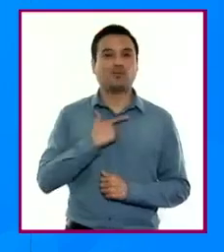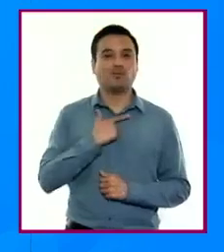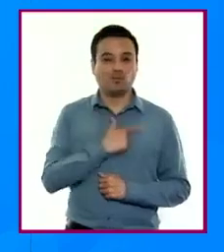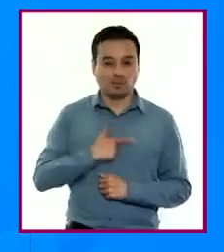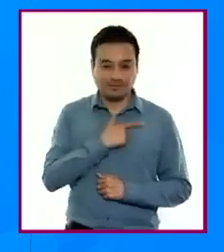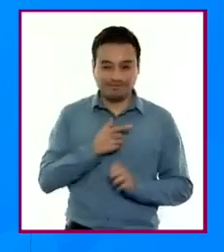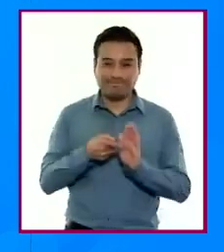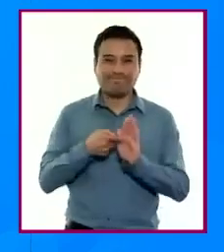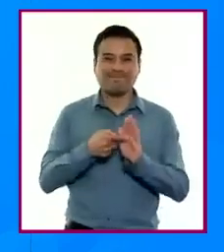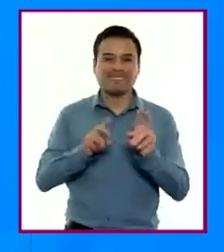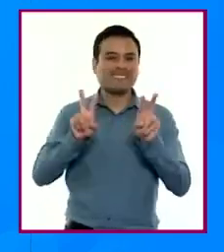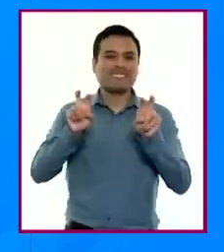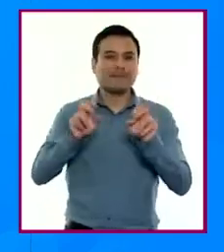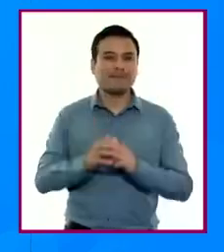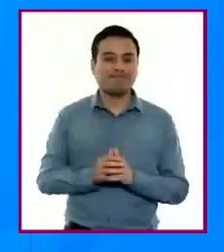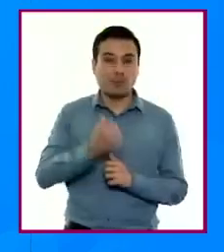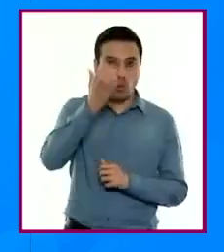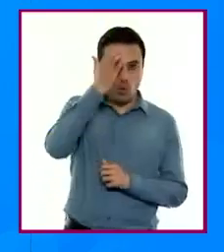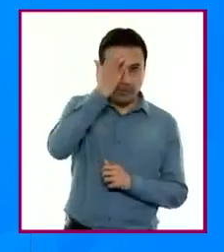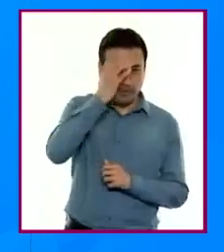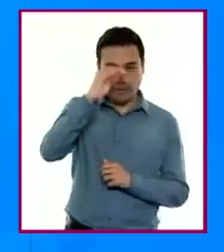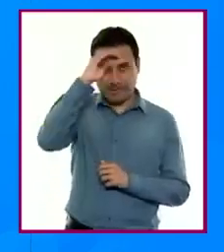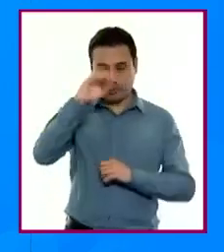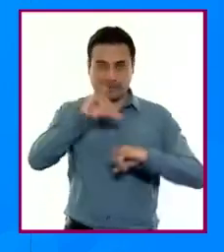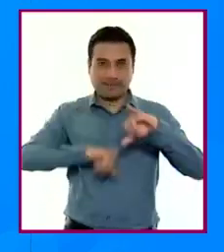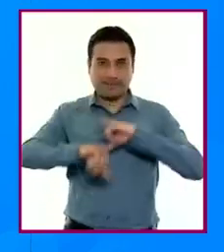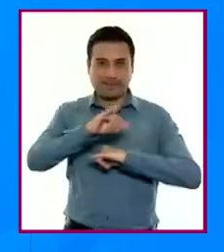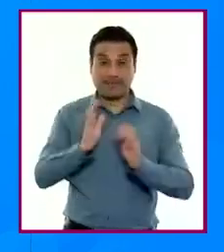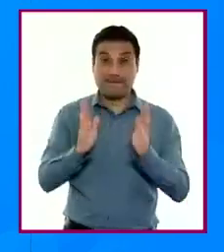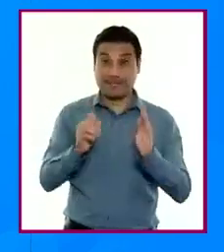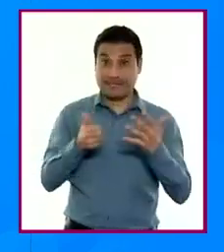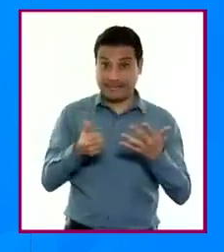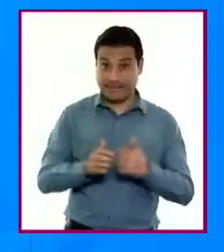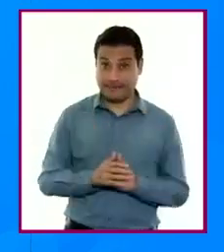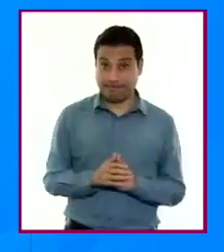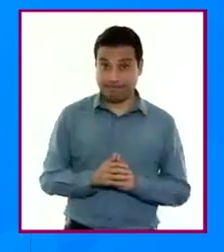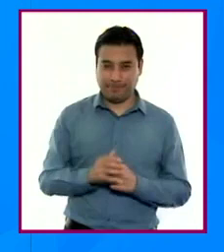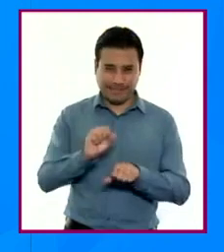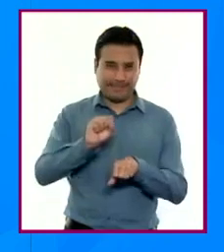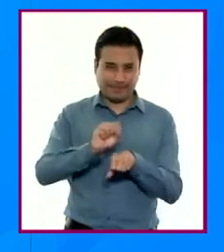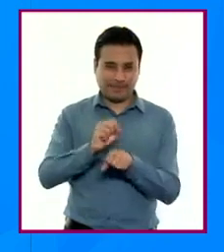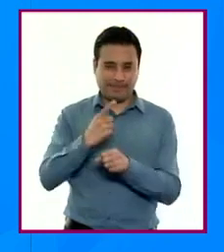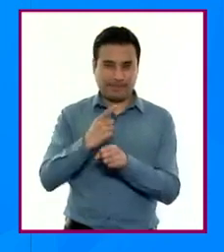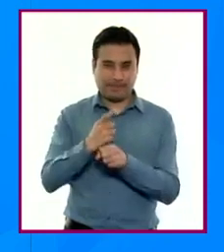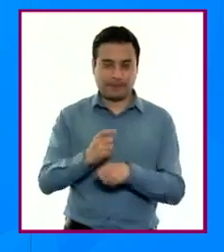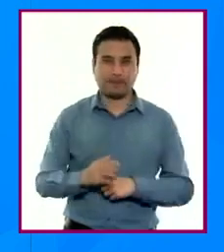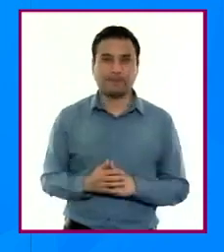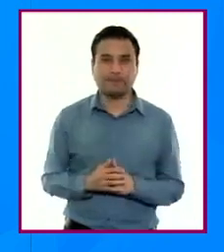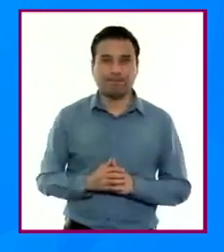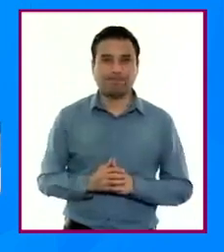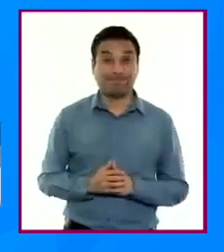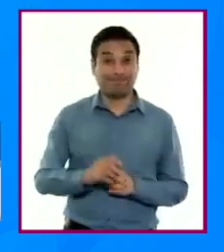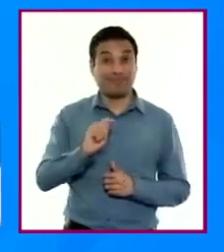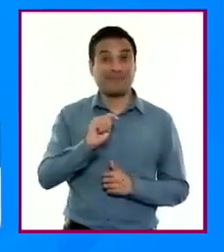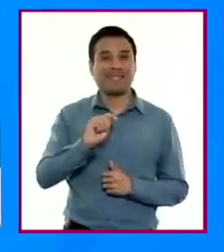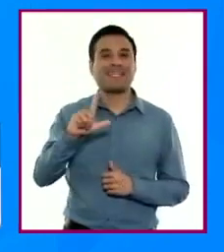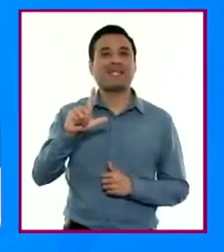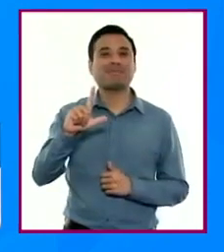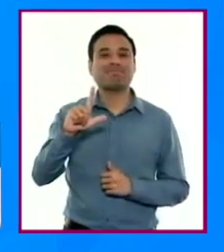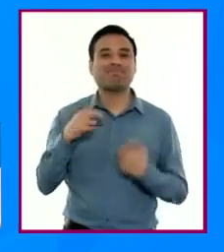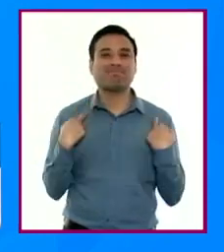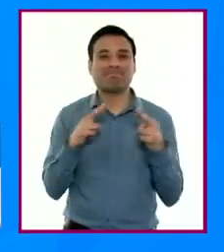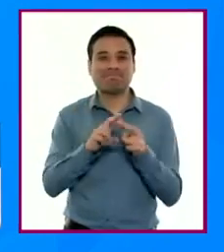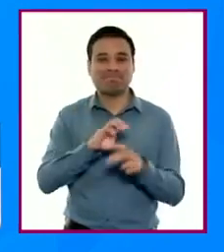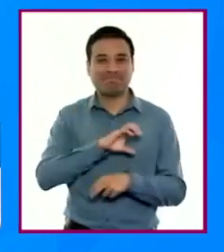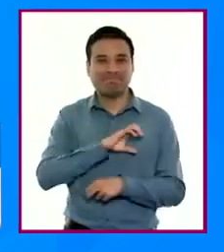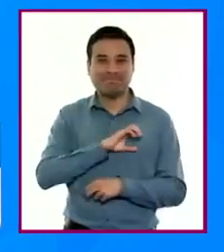Es un gusto presentarles el campo de saberes y pensamiento científico para la fase 6, secundaria primer grado. ¿Qué tal,